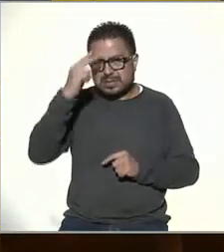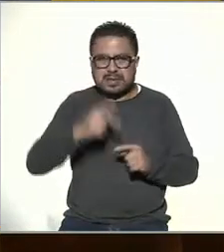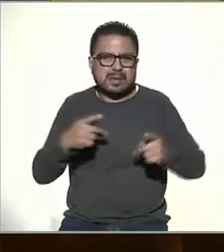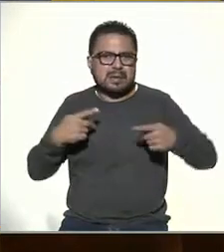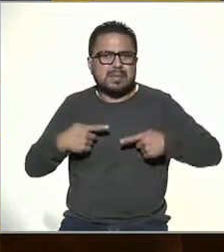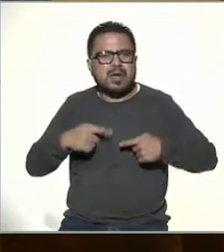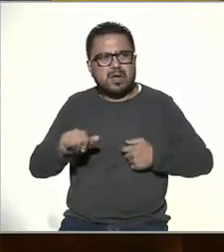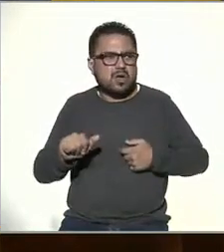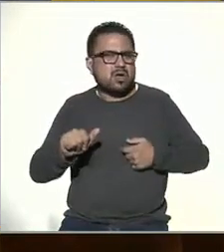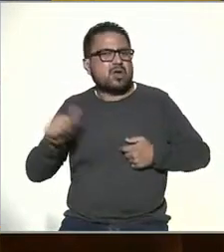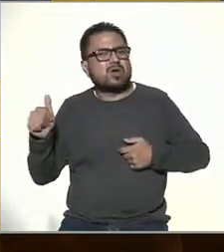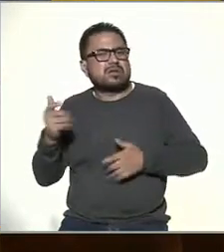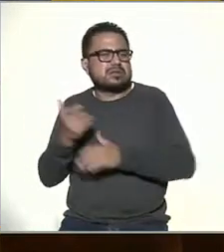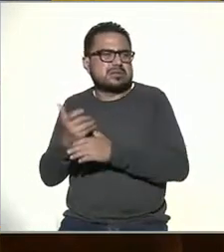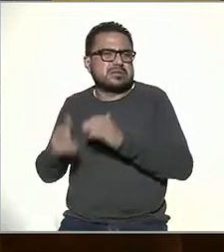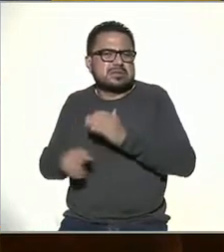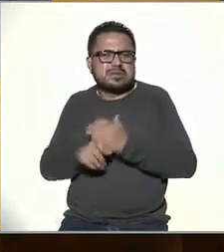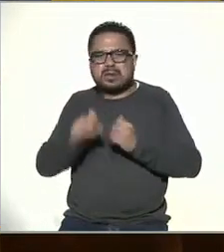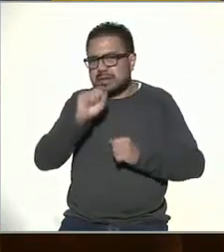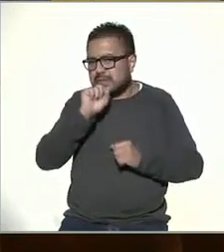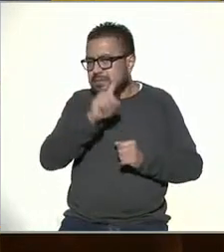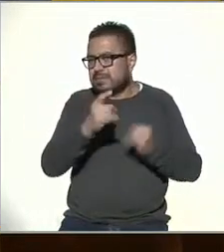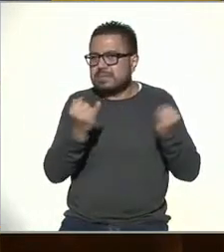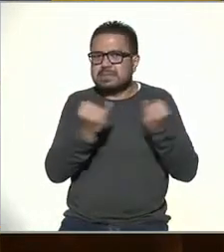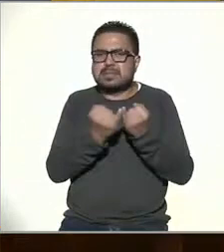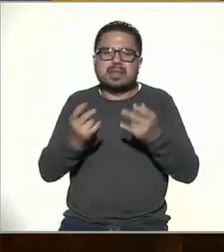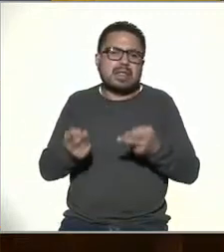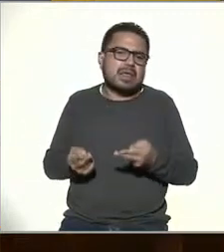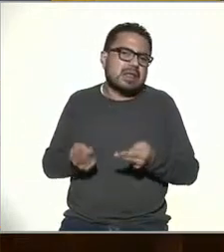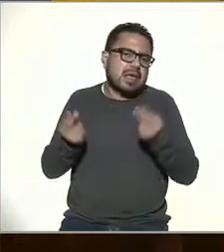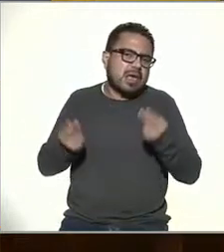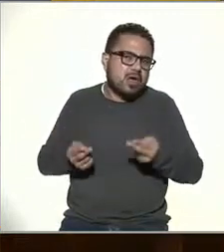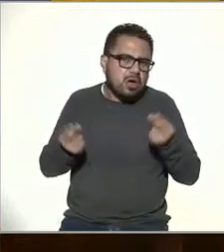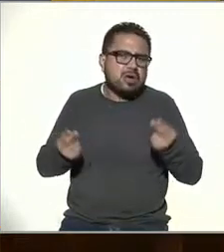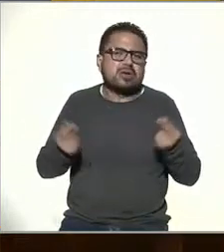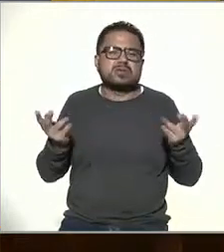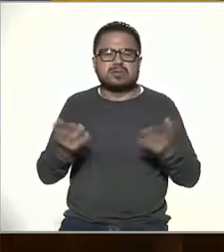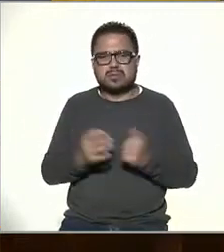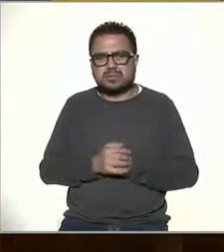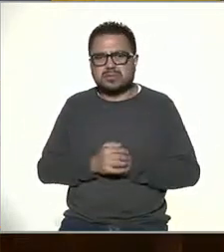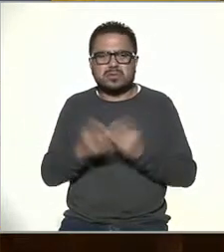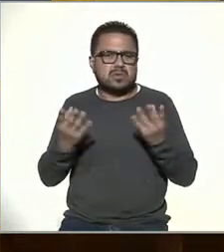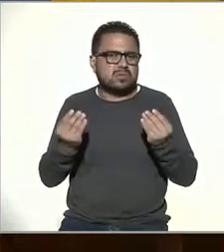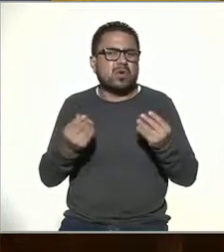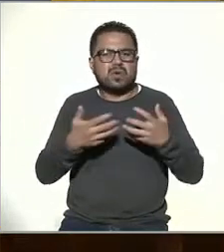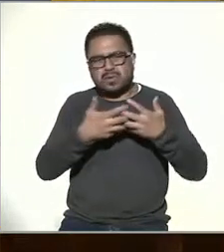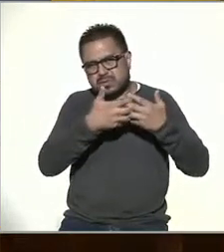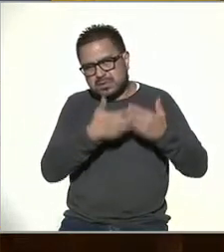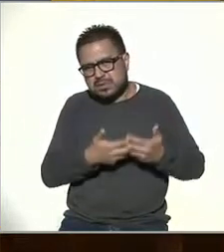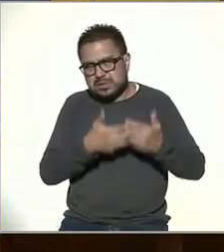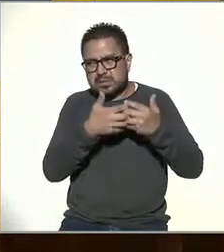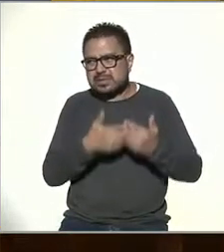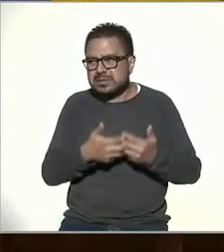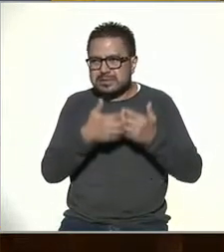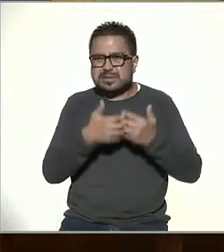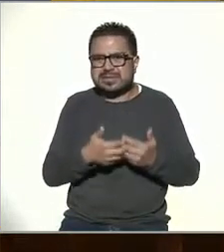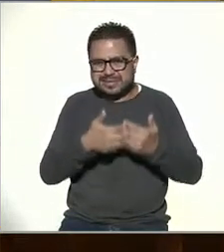para otro tipo de cosas, incluso el comercio. Claro. Muchas empresas se